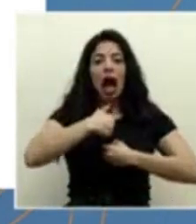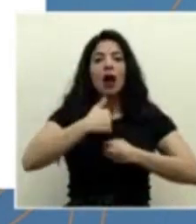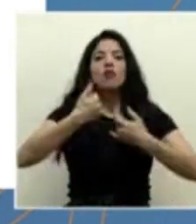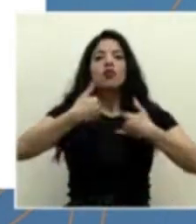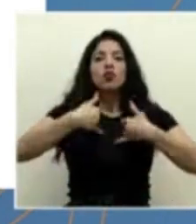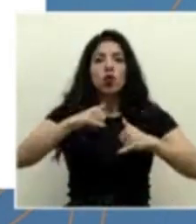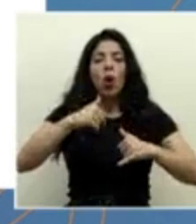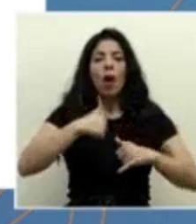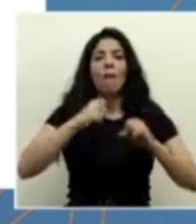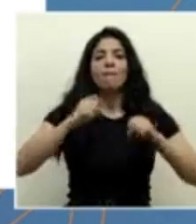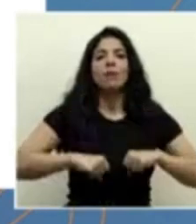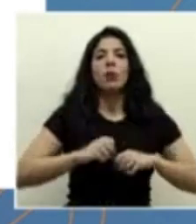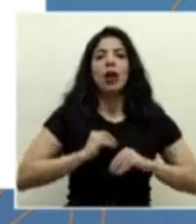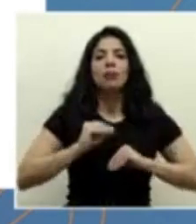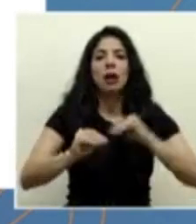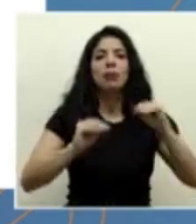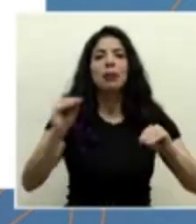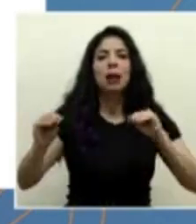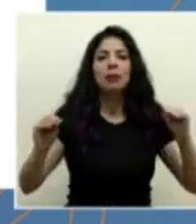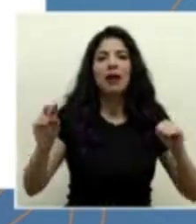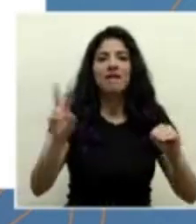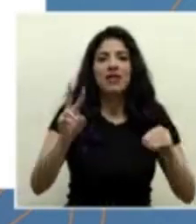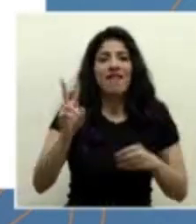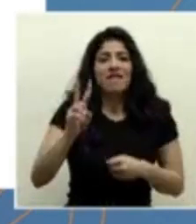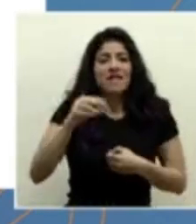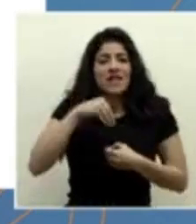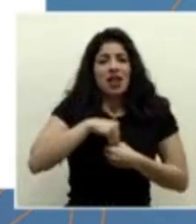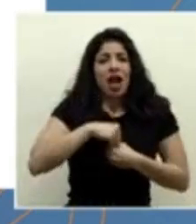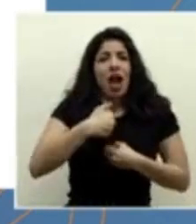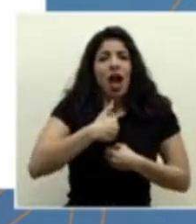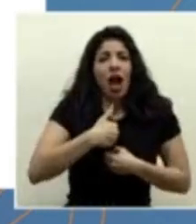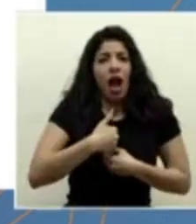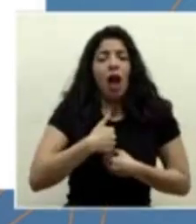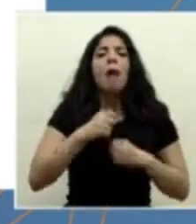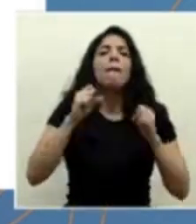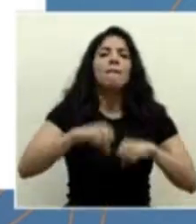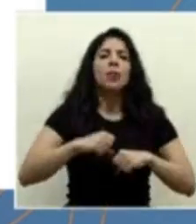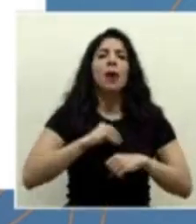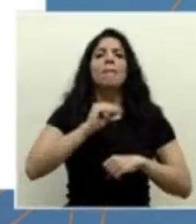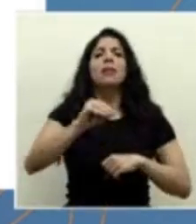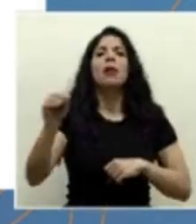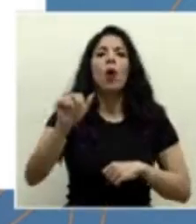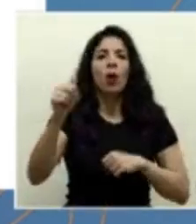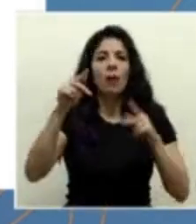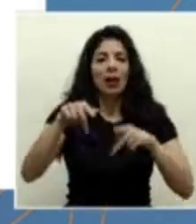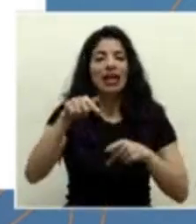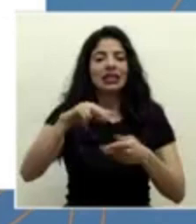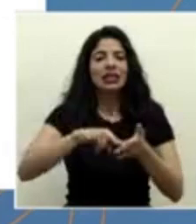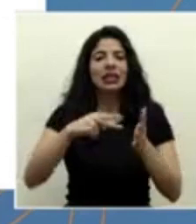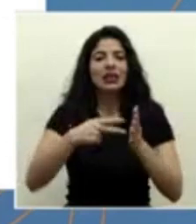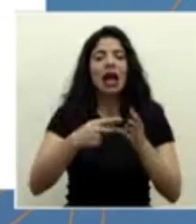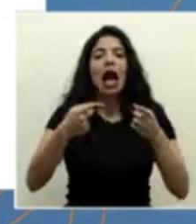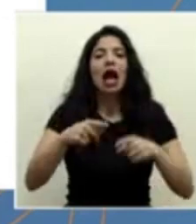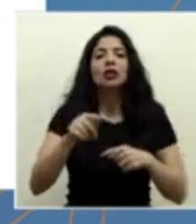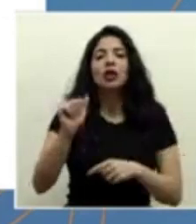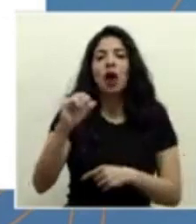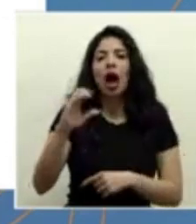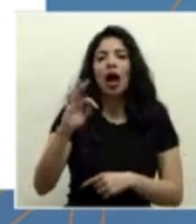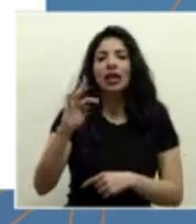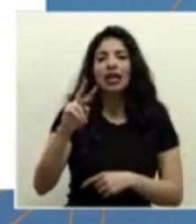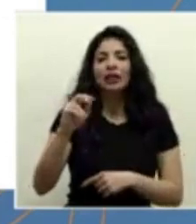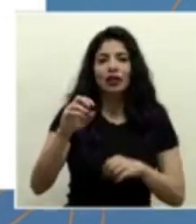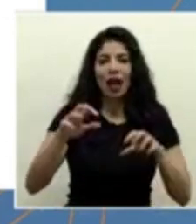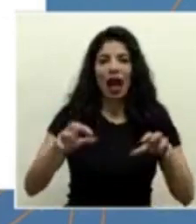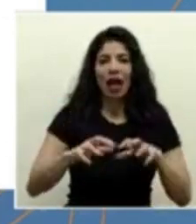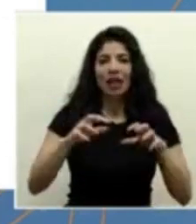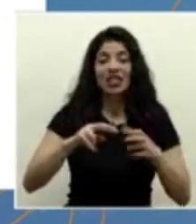que todavía tienen replicación del virus, que el virus está reproduciendo y pueden infectar a otras personas. O sea, son personas que tienen